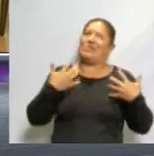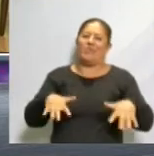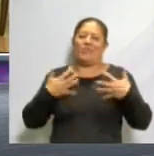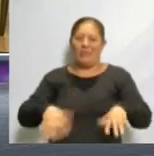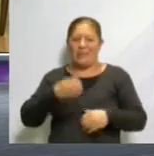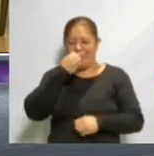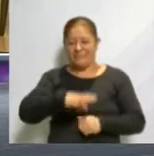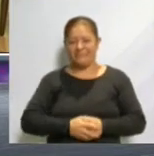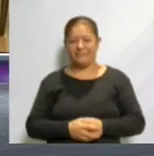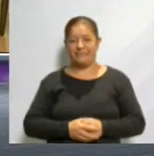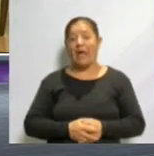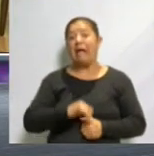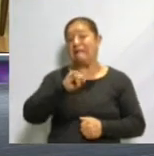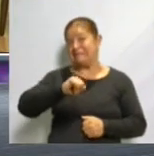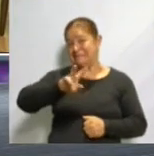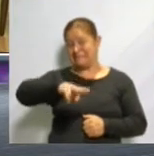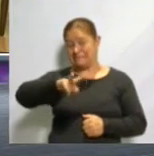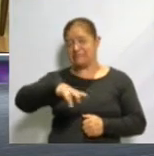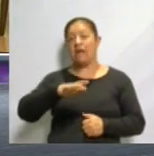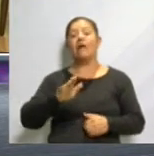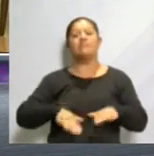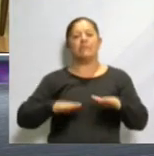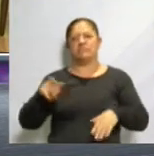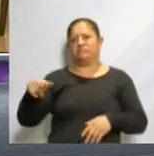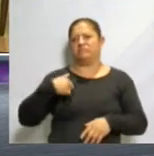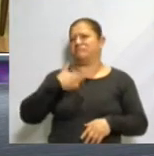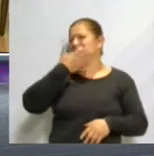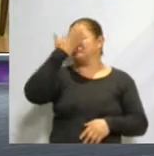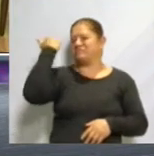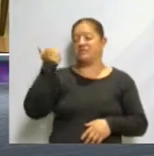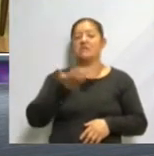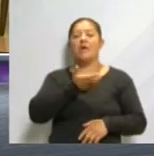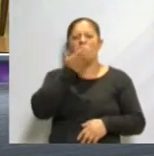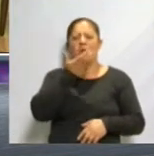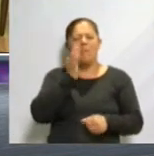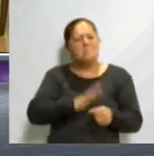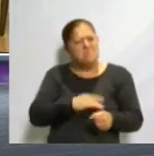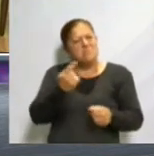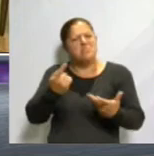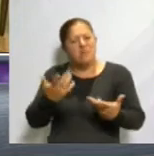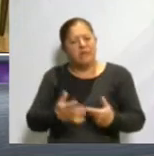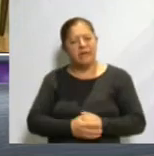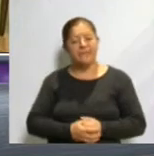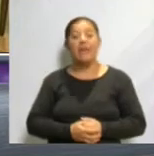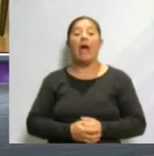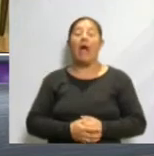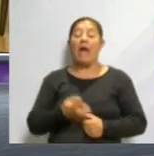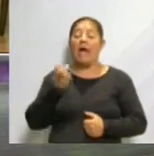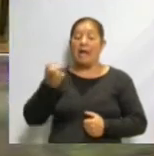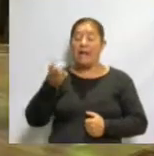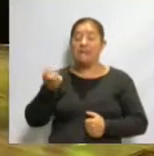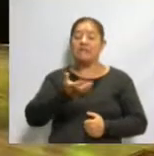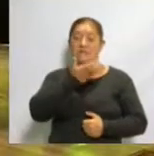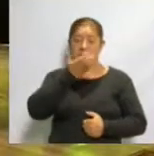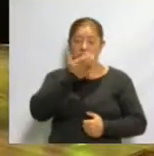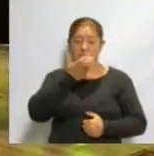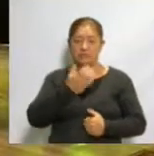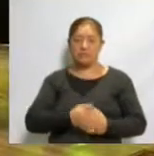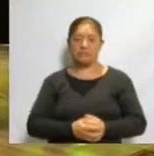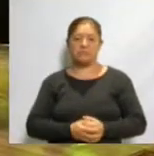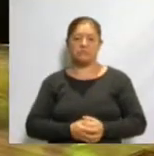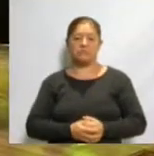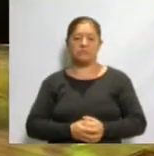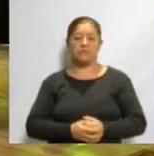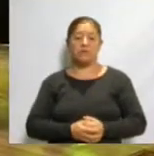todo que muchas veces desconocemos el porqué de nuestras tradiciones. Muchas veces este tipo de tradiciones las